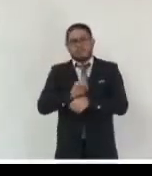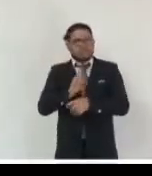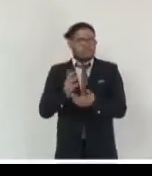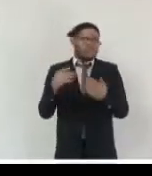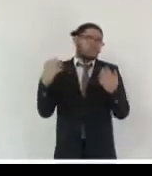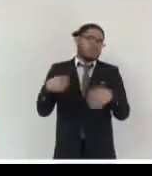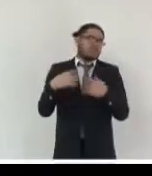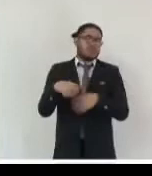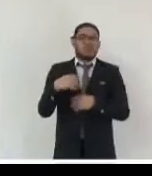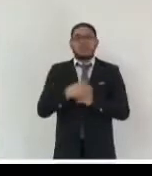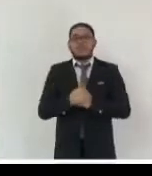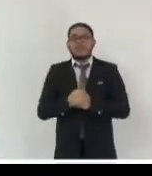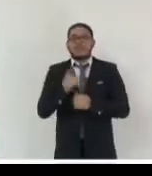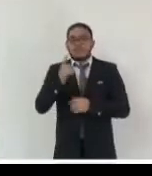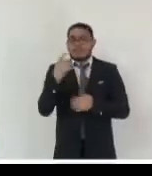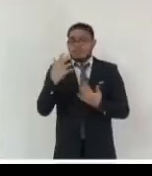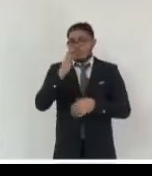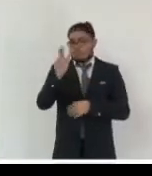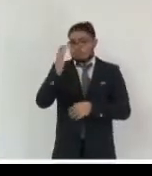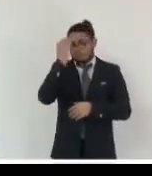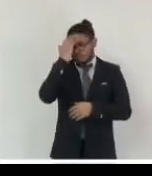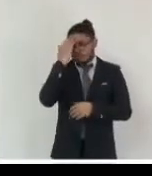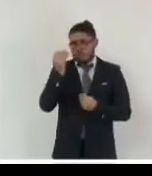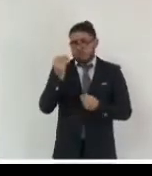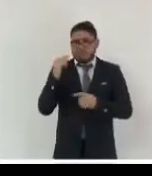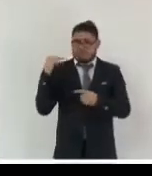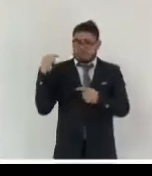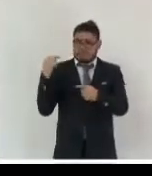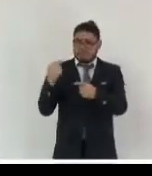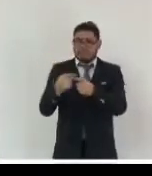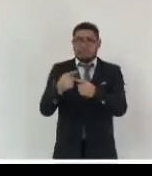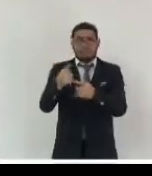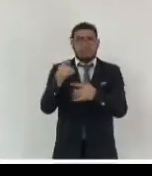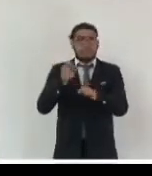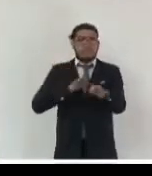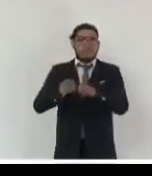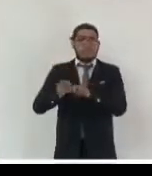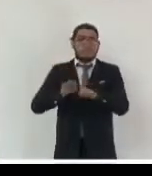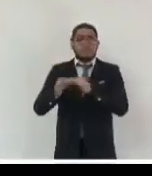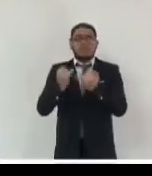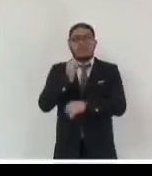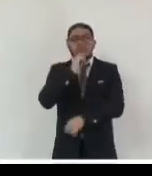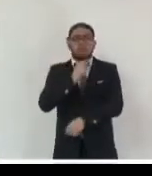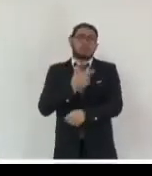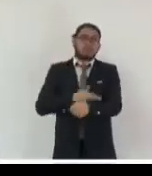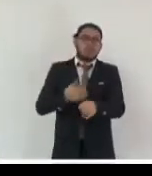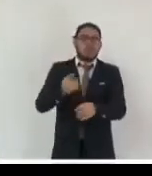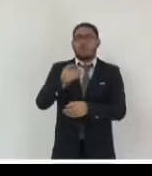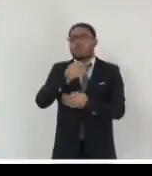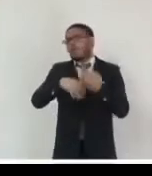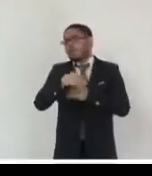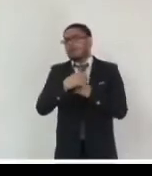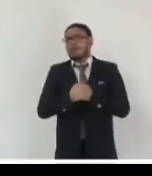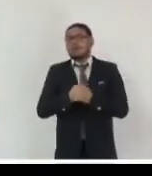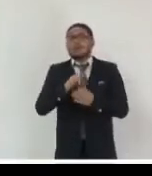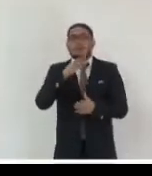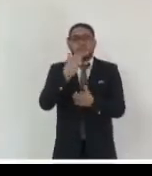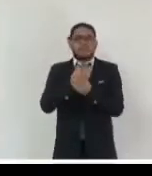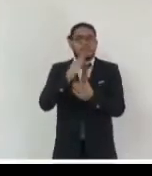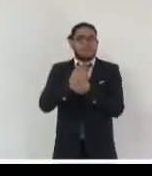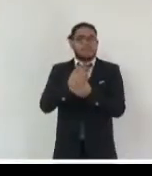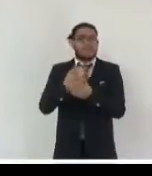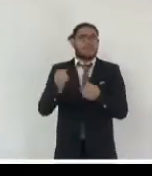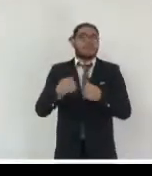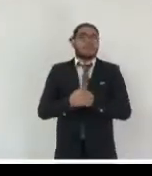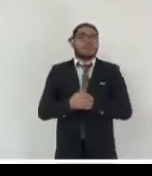especialistas a los que reconocemos su trayectoria y su influencia internacional en la gestión documental y la función archivística.